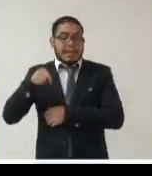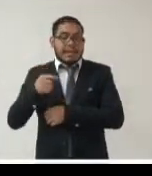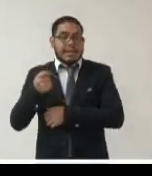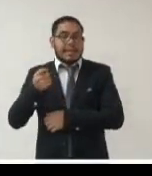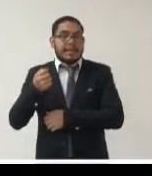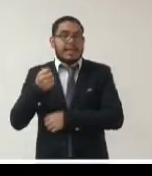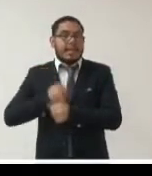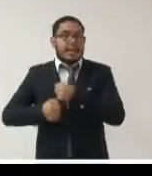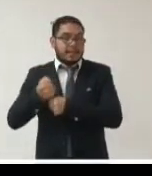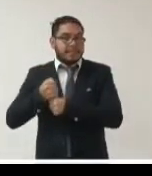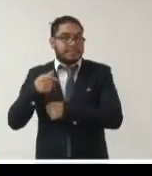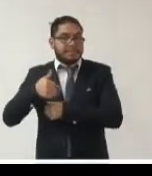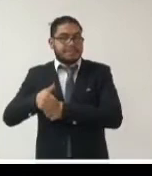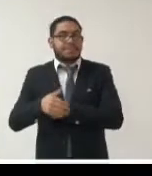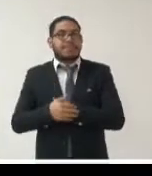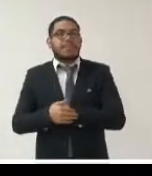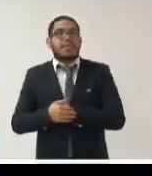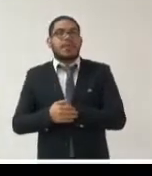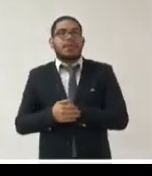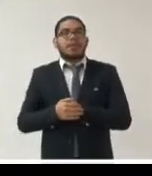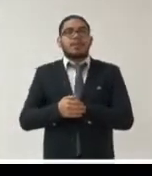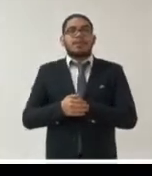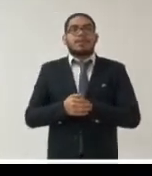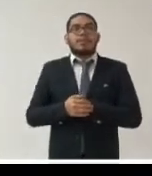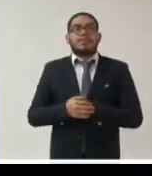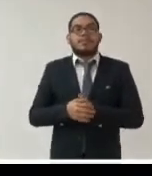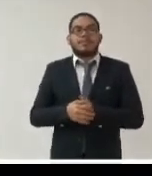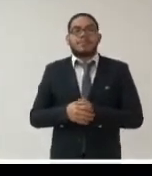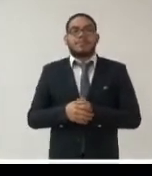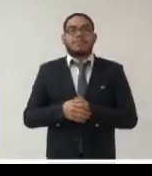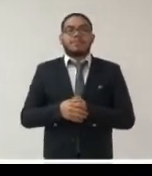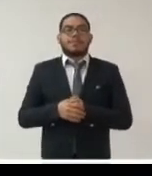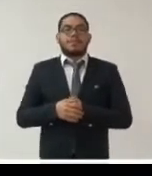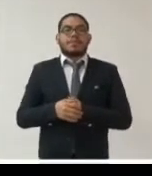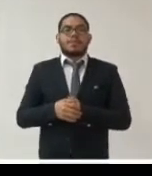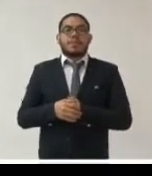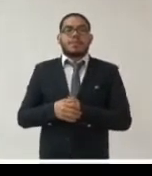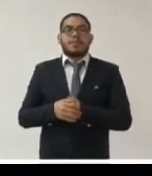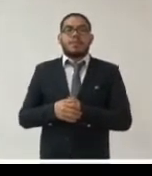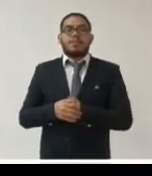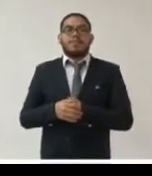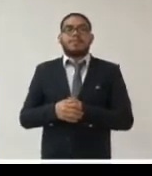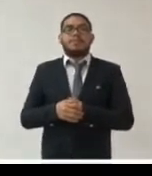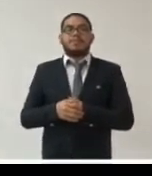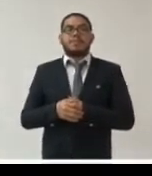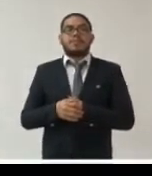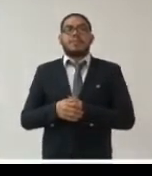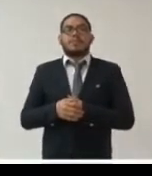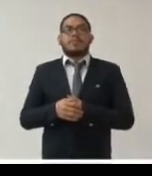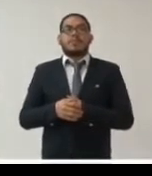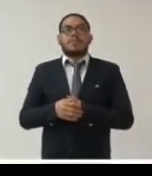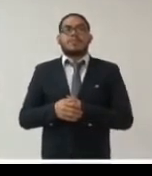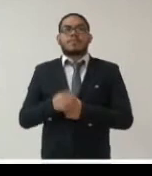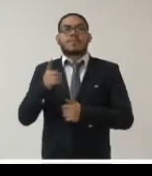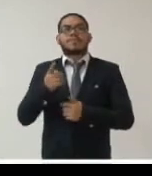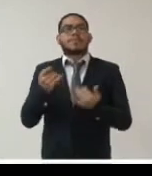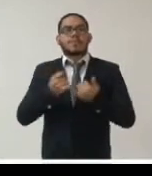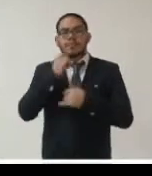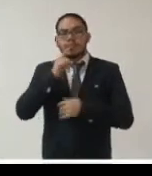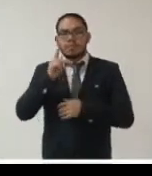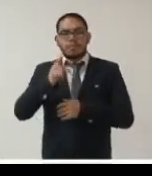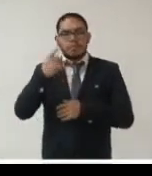pero además del propio reporte lo que nos corresponde también es destacar los esfuerzos que de mutuo propio han hecho